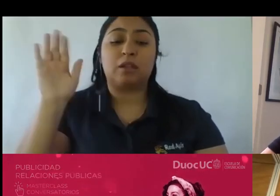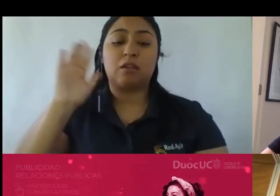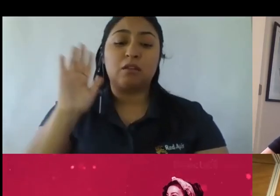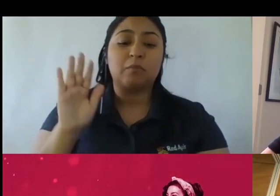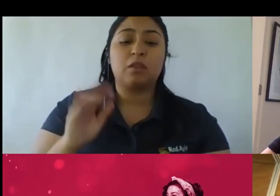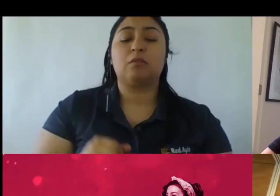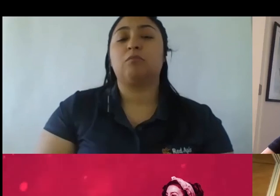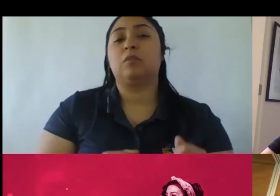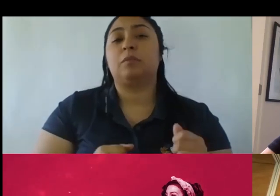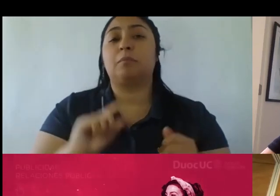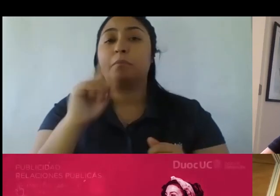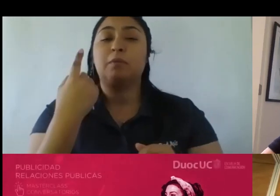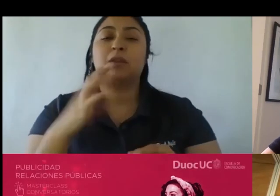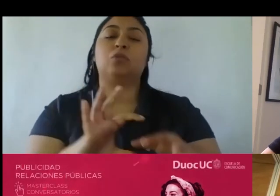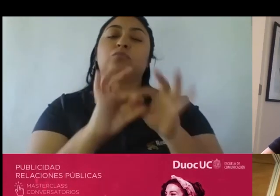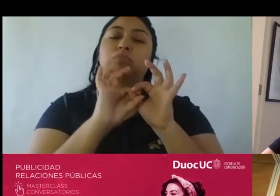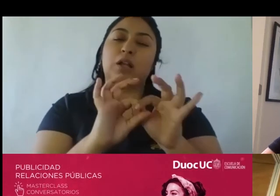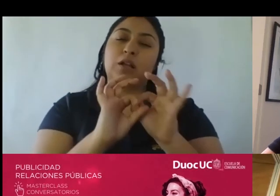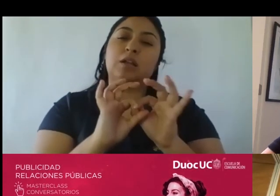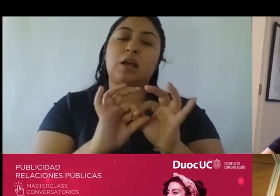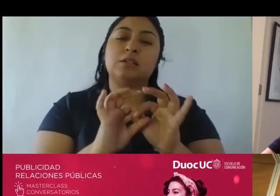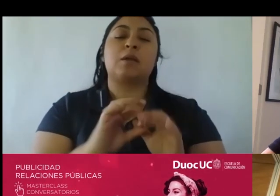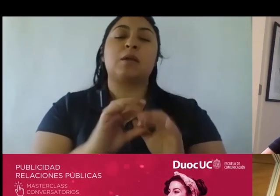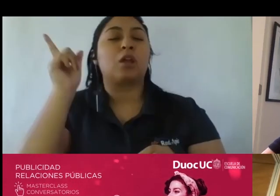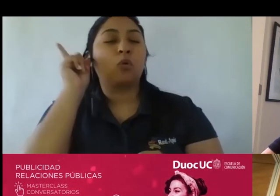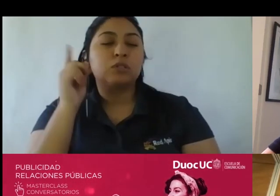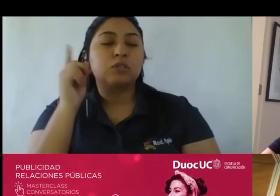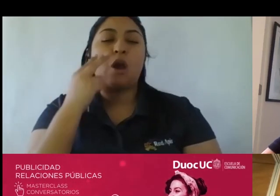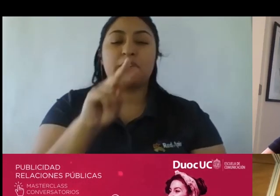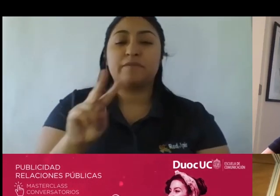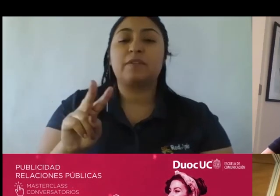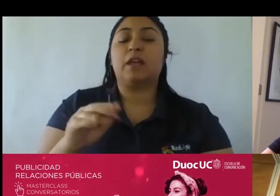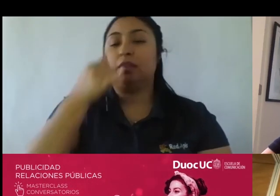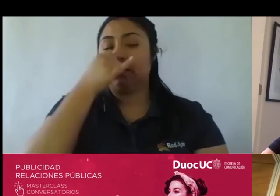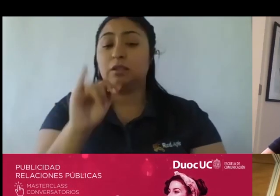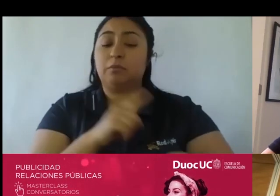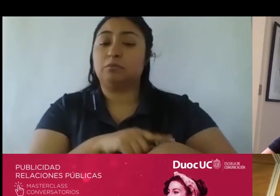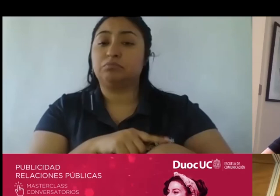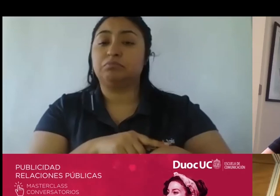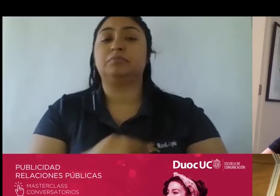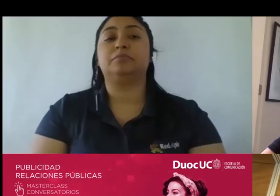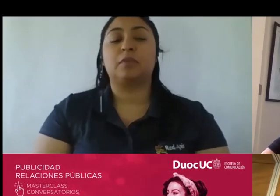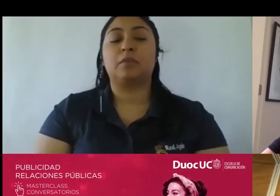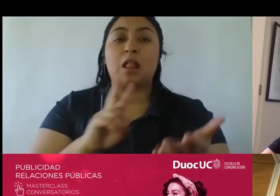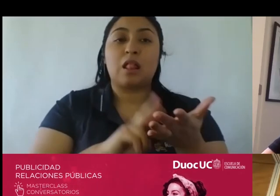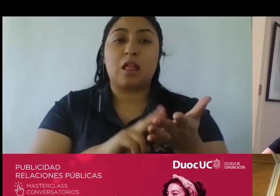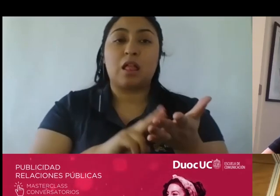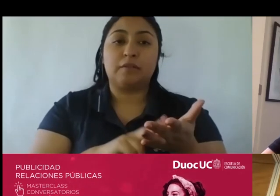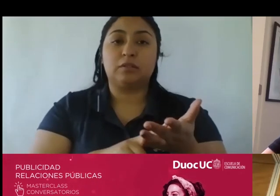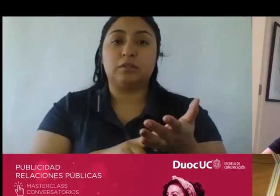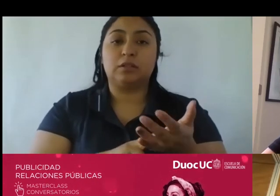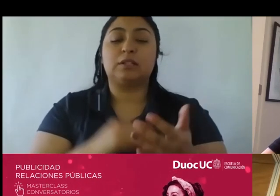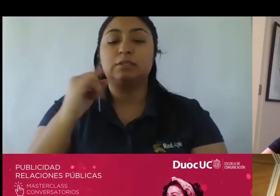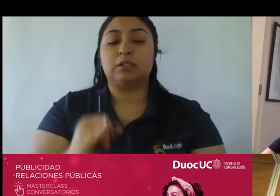tremendas gracias por haberme escuchado todo este rato eso es lo primero de verdad para mí es una siempre una oportunidad